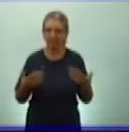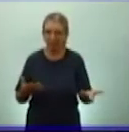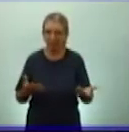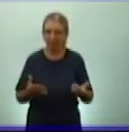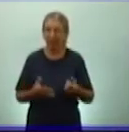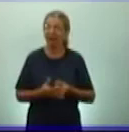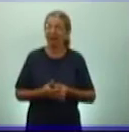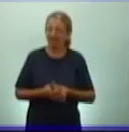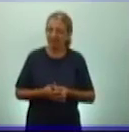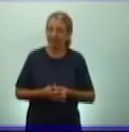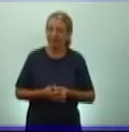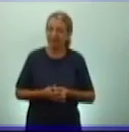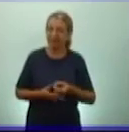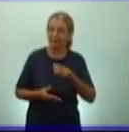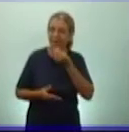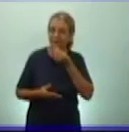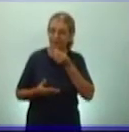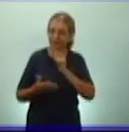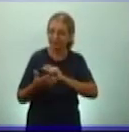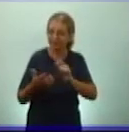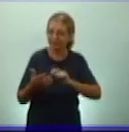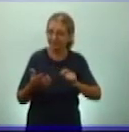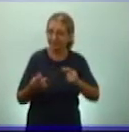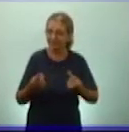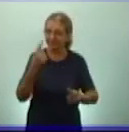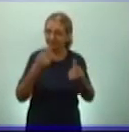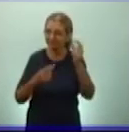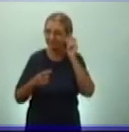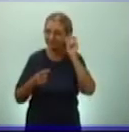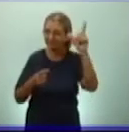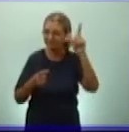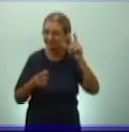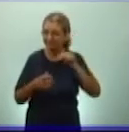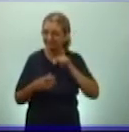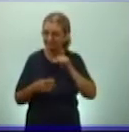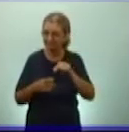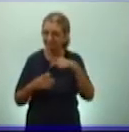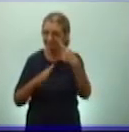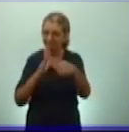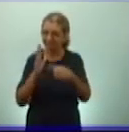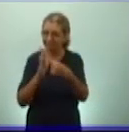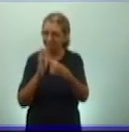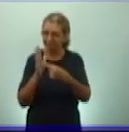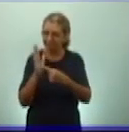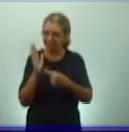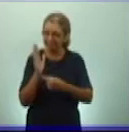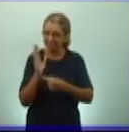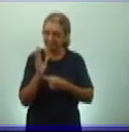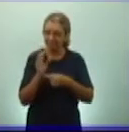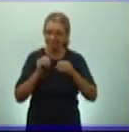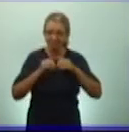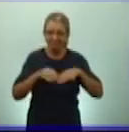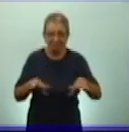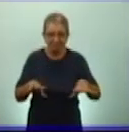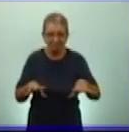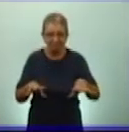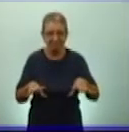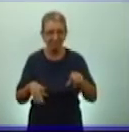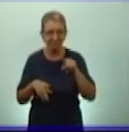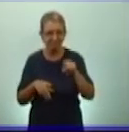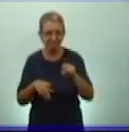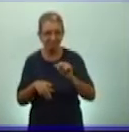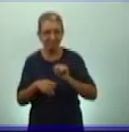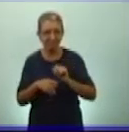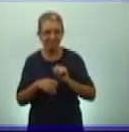Bueno, ¿pudieron anotar en sus libretas algunas de esas características de las condiciones naturales que va precisamente a